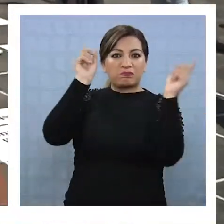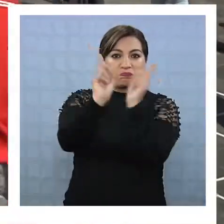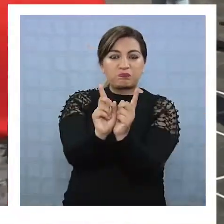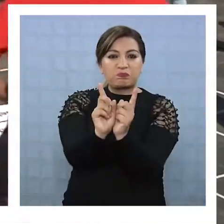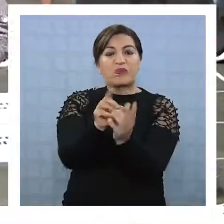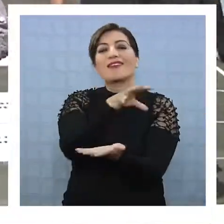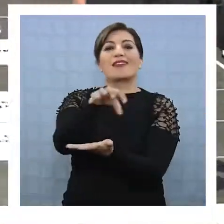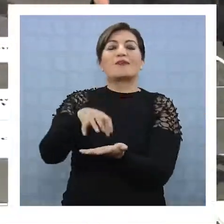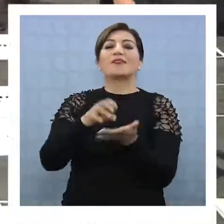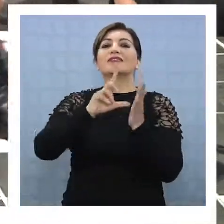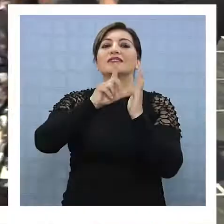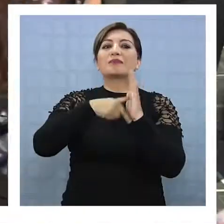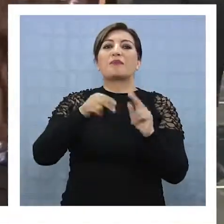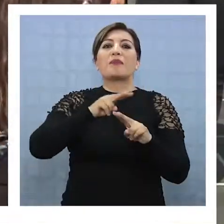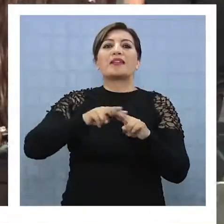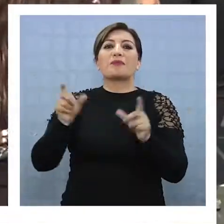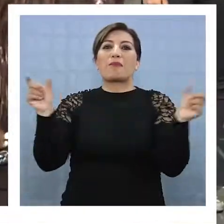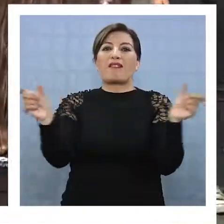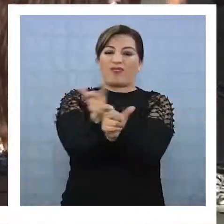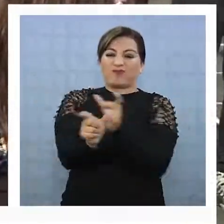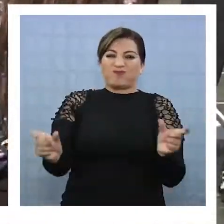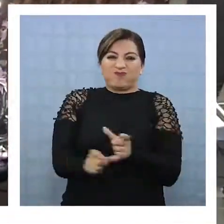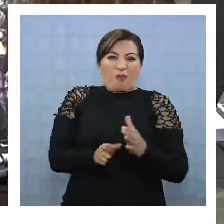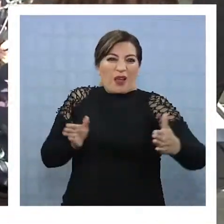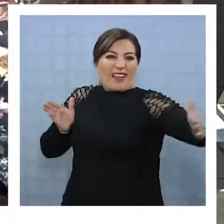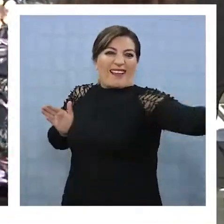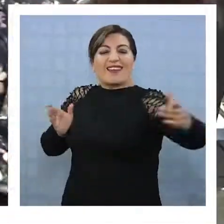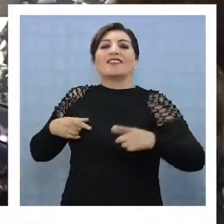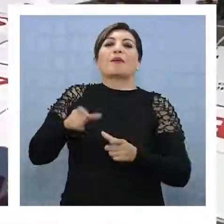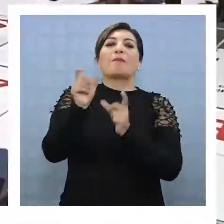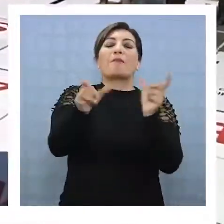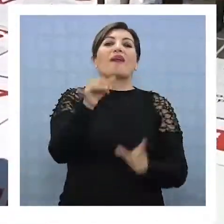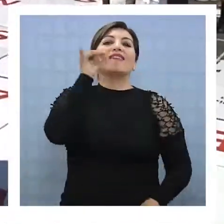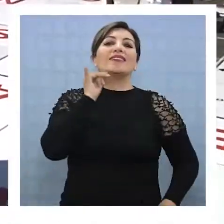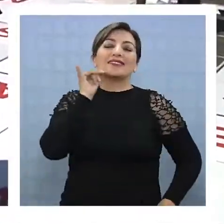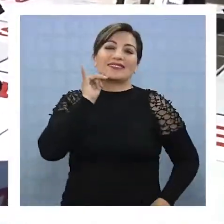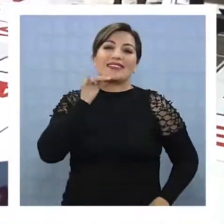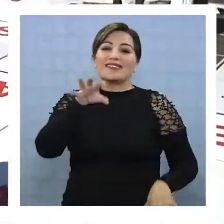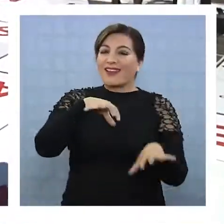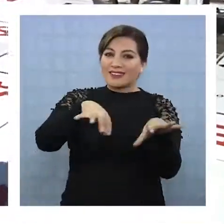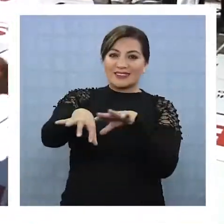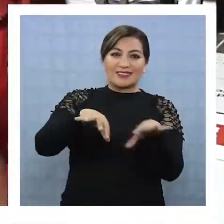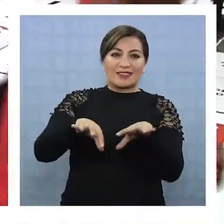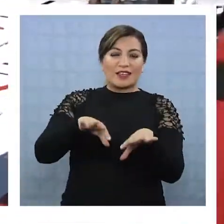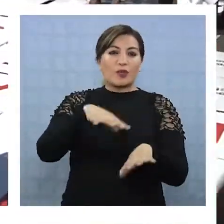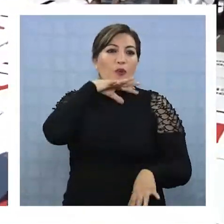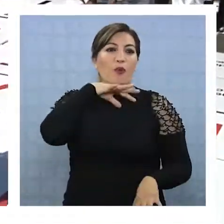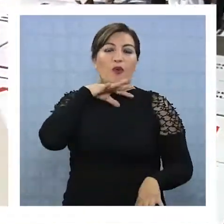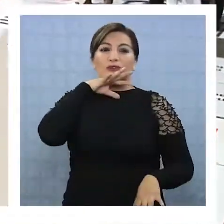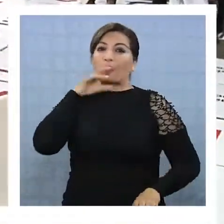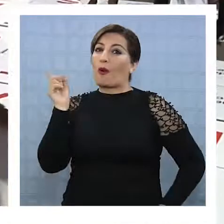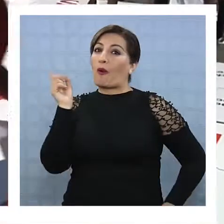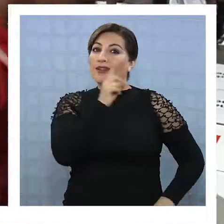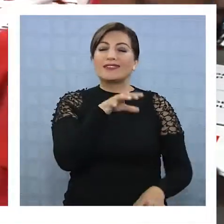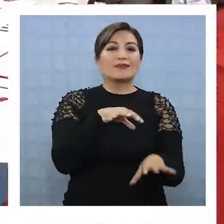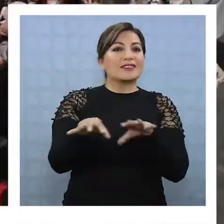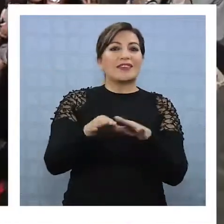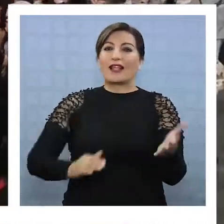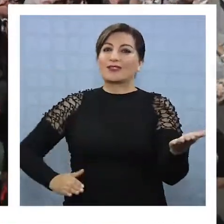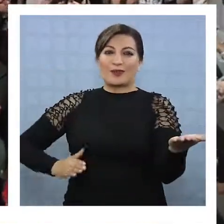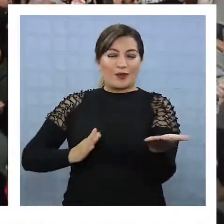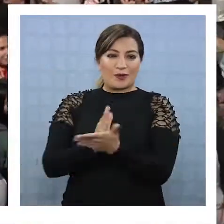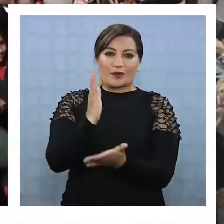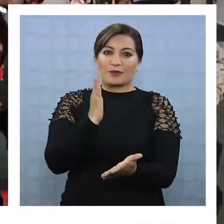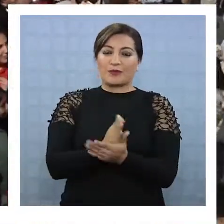se dio cita en la Plaza Prat para llenar un crucigrama gigante con palabras y quiqueñas, actividad que sirvió como broche de